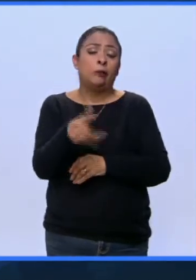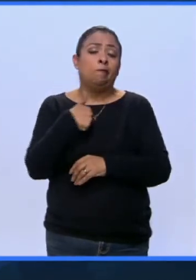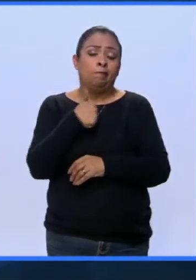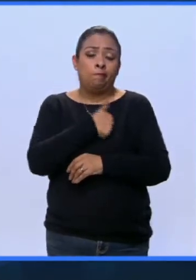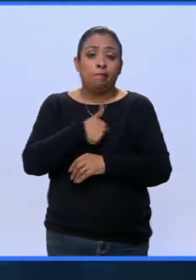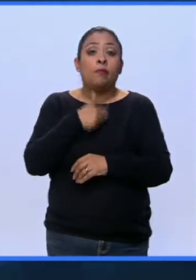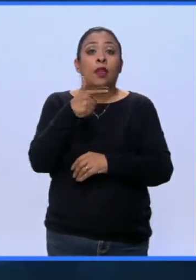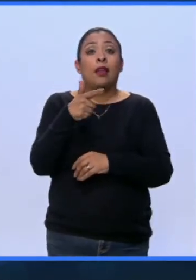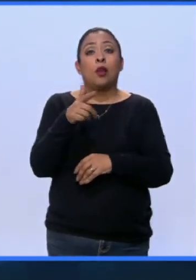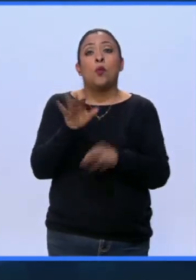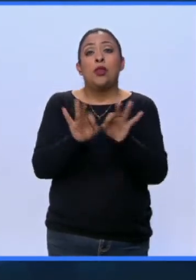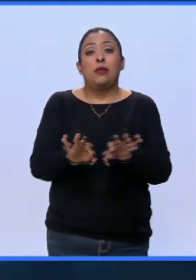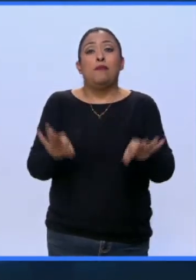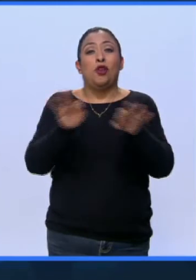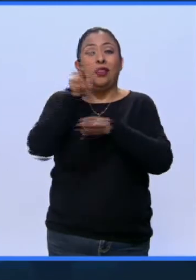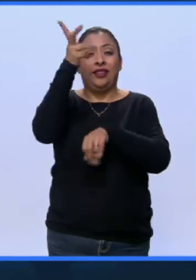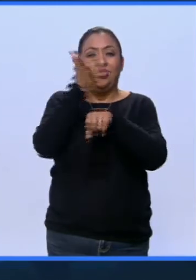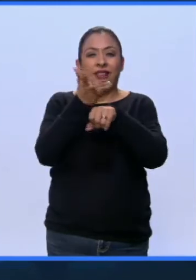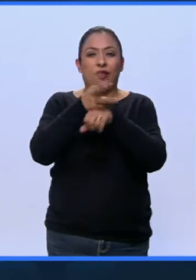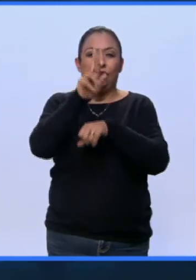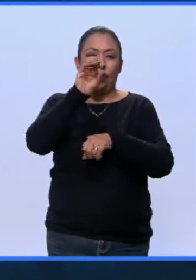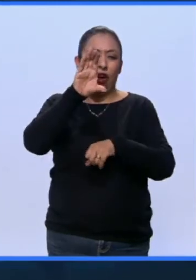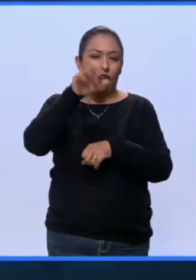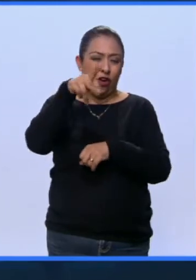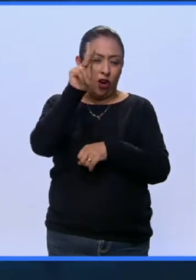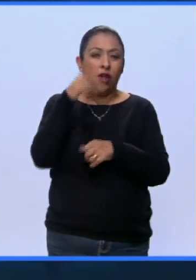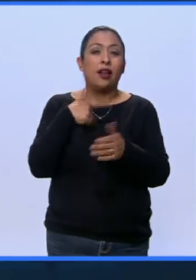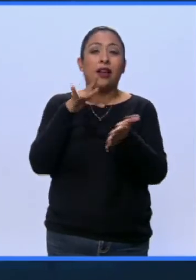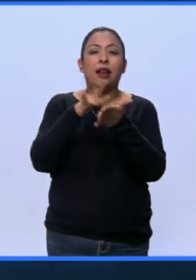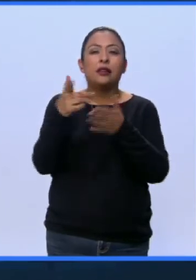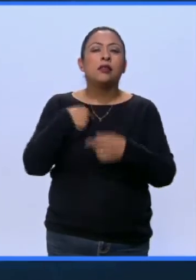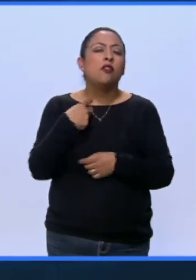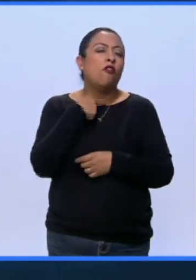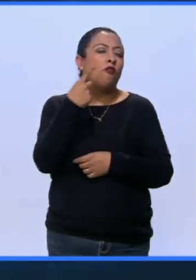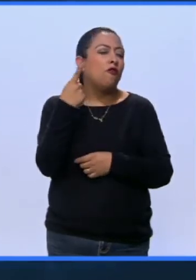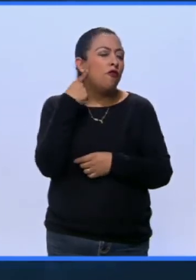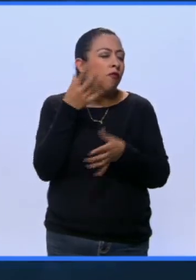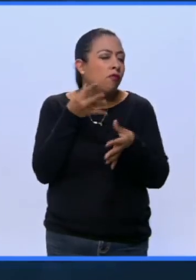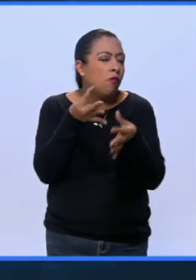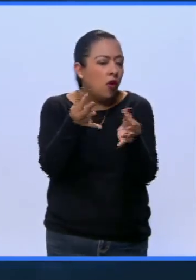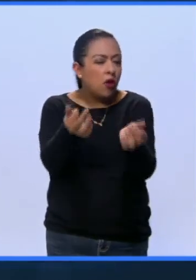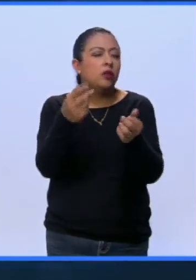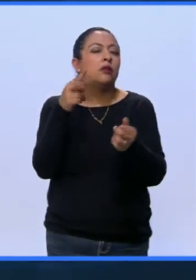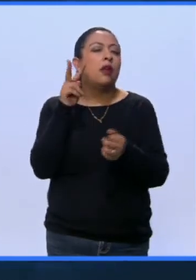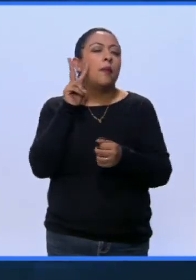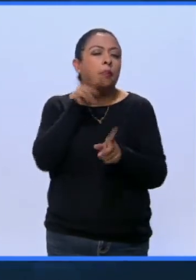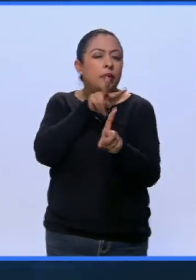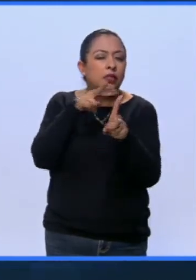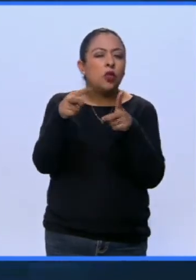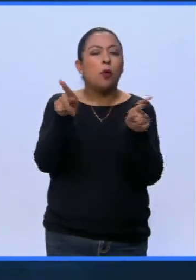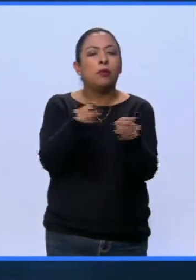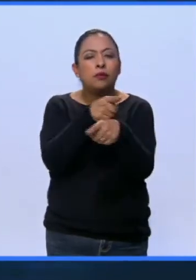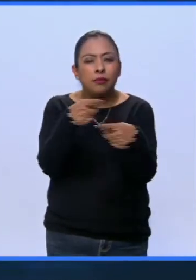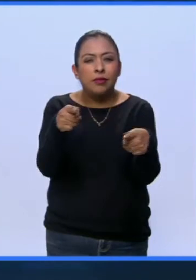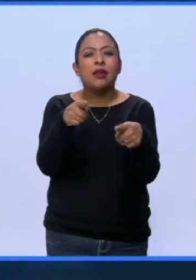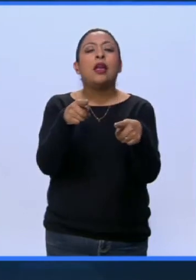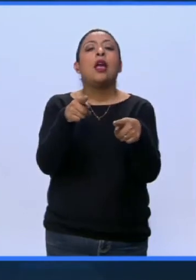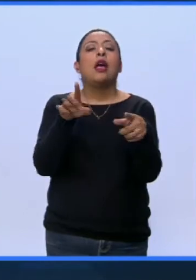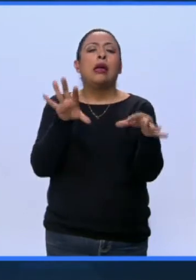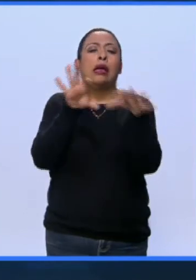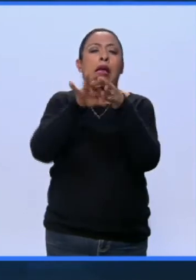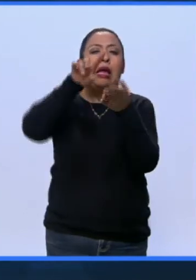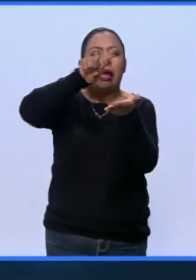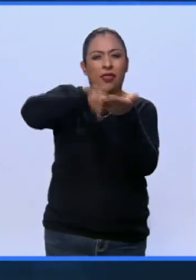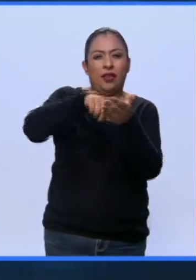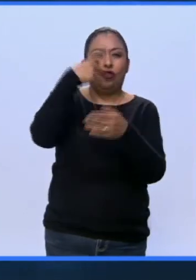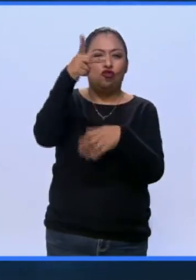en uno de los grandes rockeros estadounidenses, gracias a su inconfundible timbre de voz y visión instrumental lírica, enraizada en